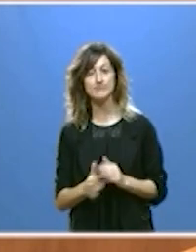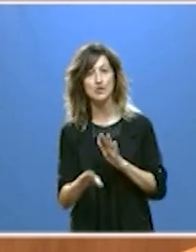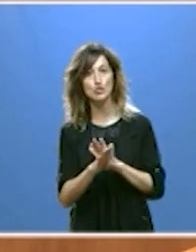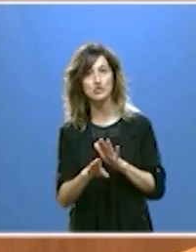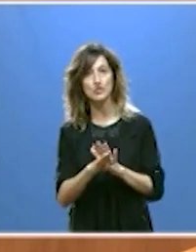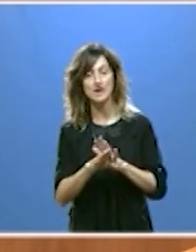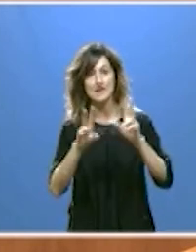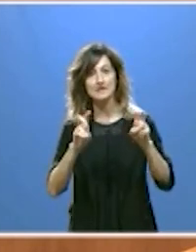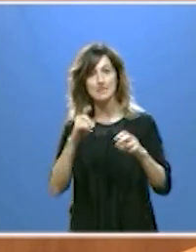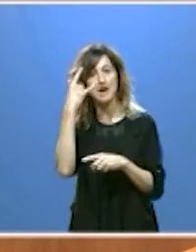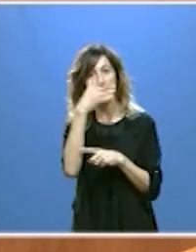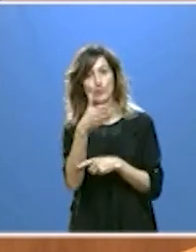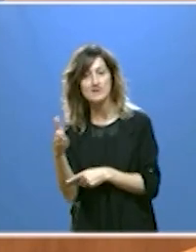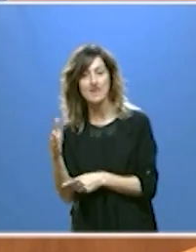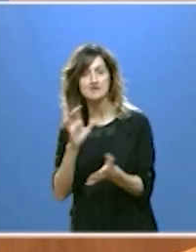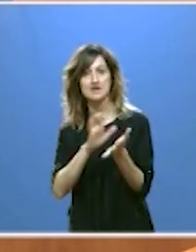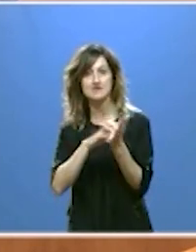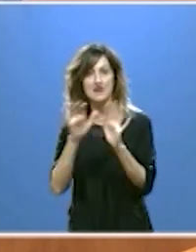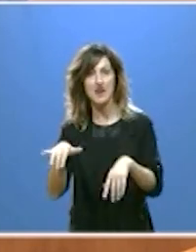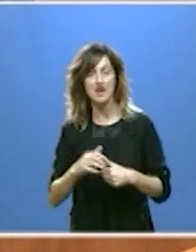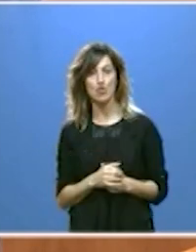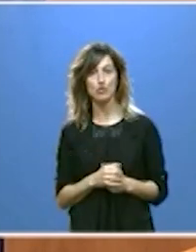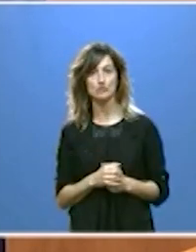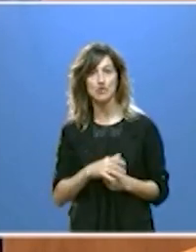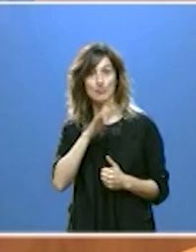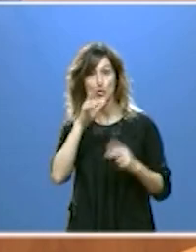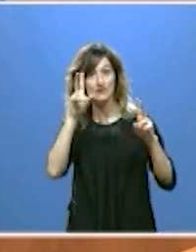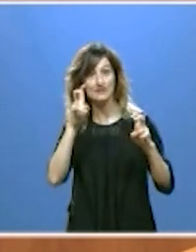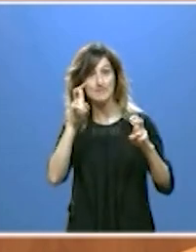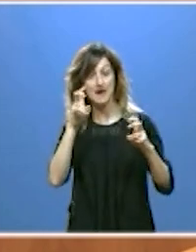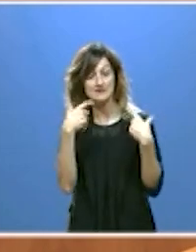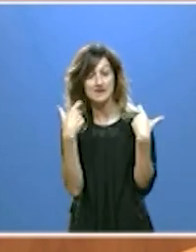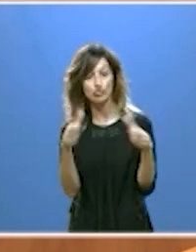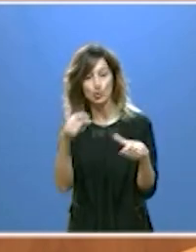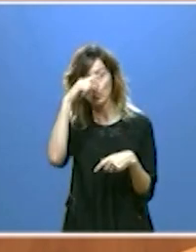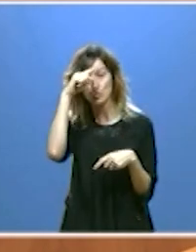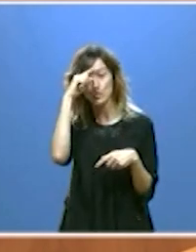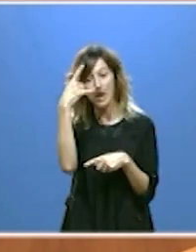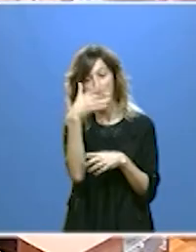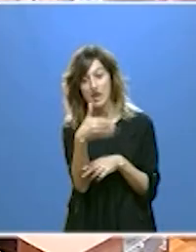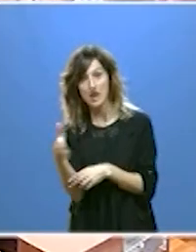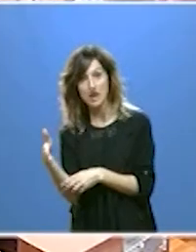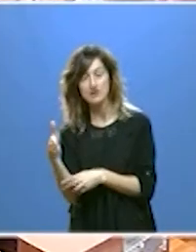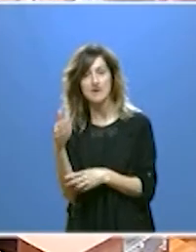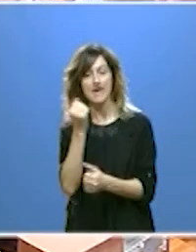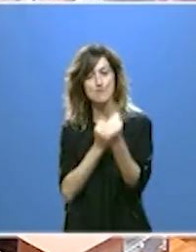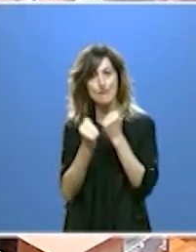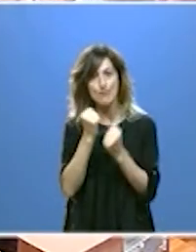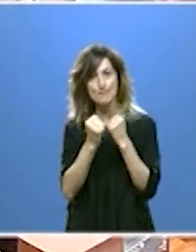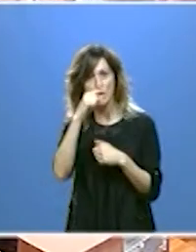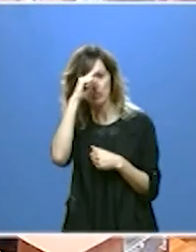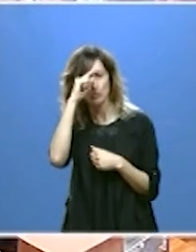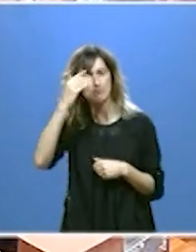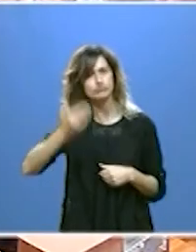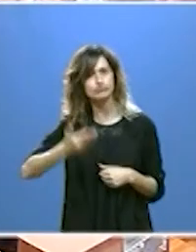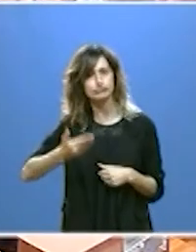circuito de novilladas de Castilla y León porque la tauromaquia es un sector cultural y económicamente muy